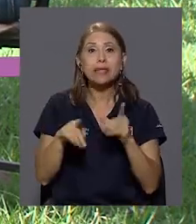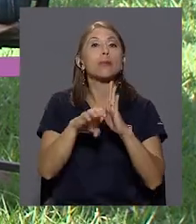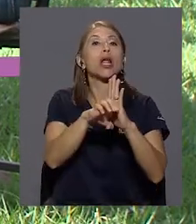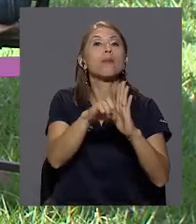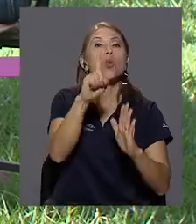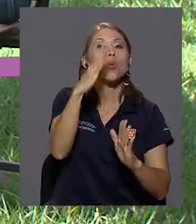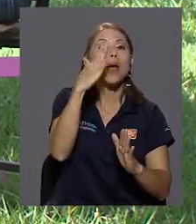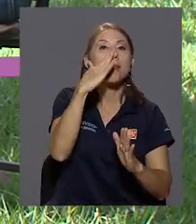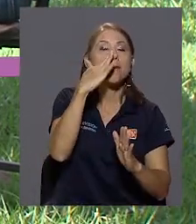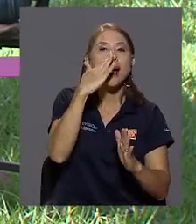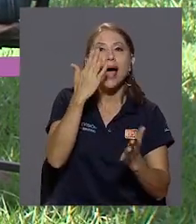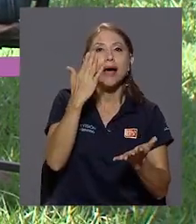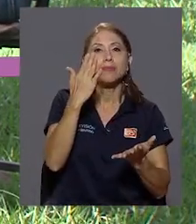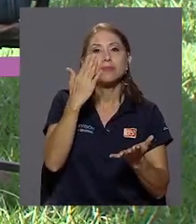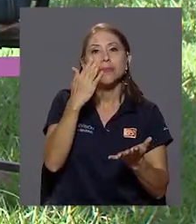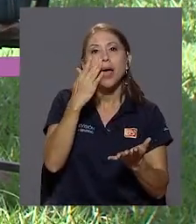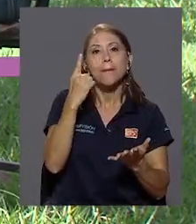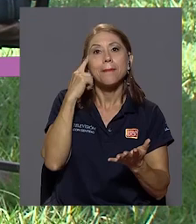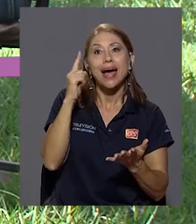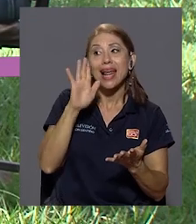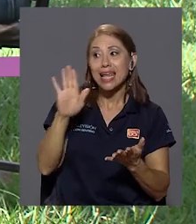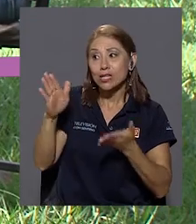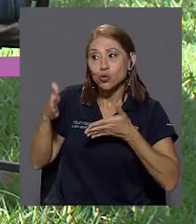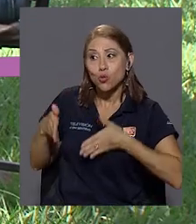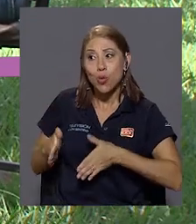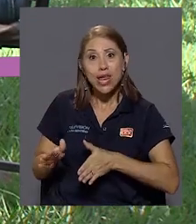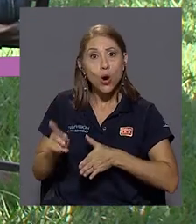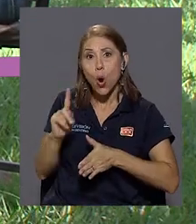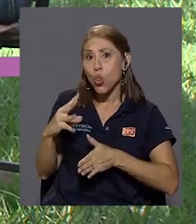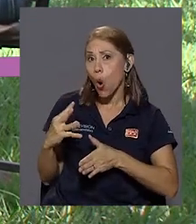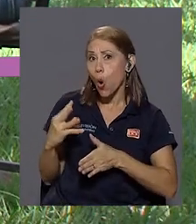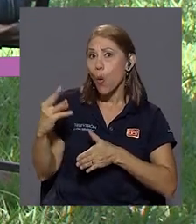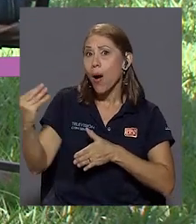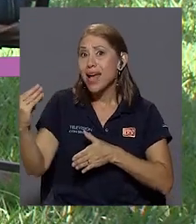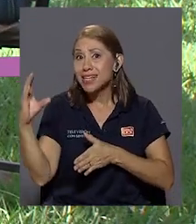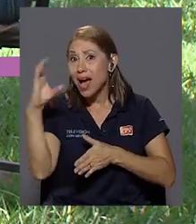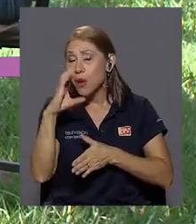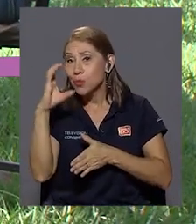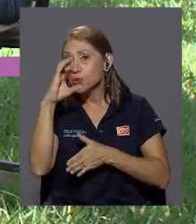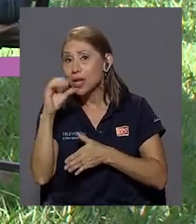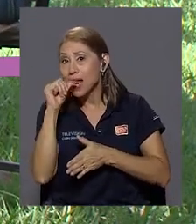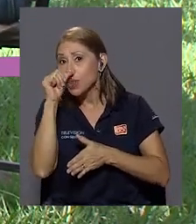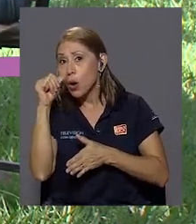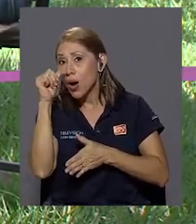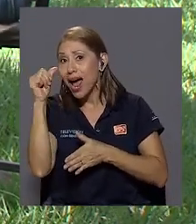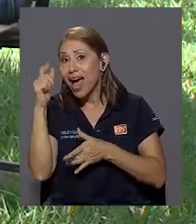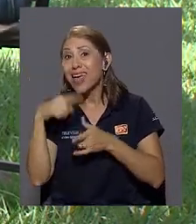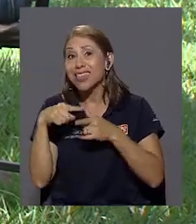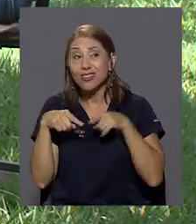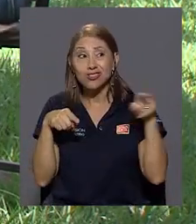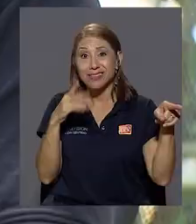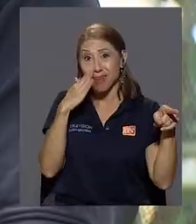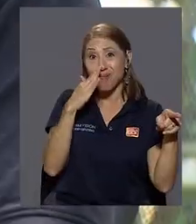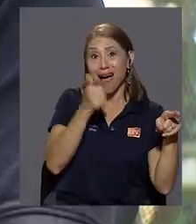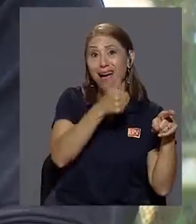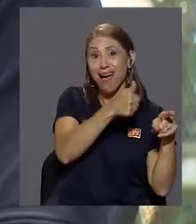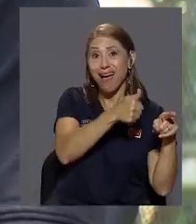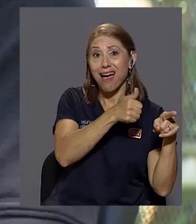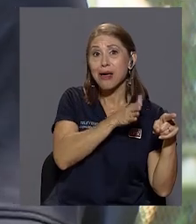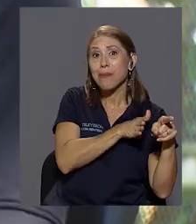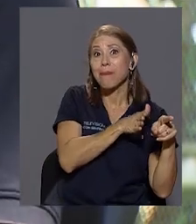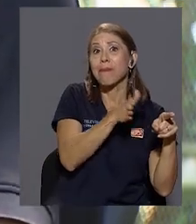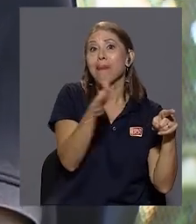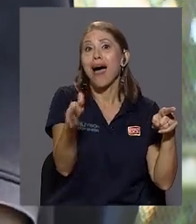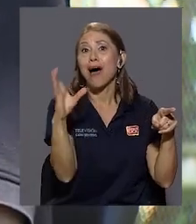Jay, una mamá con tal de que su hijo no vaya a buscar la droga al búnker, va a ella. Entonces,